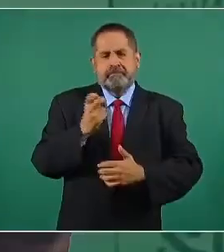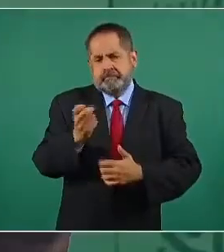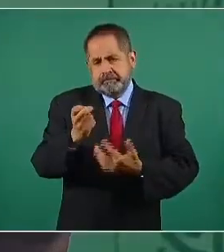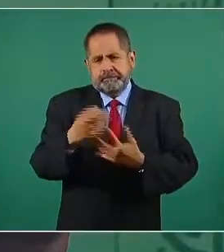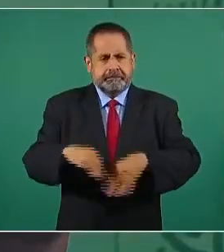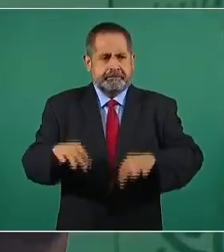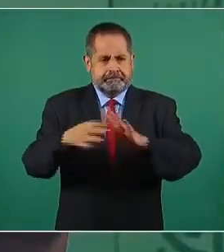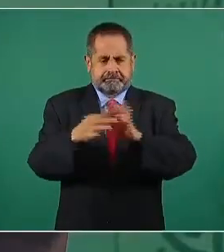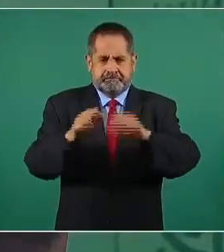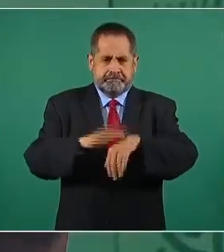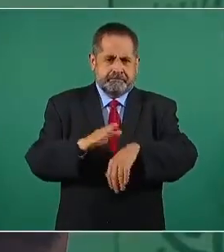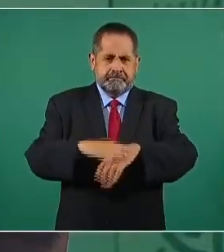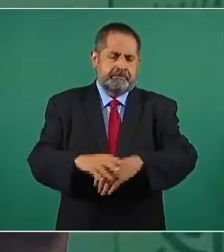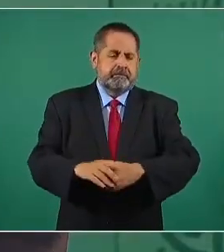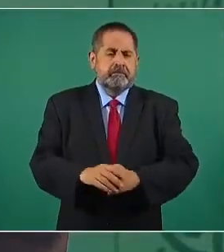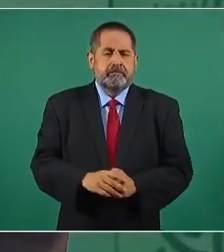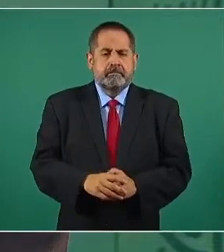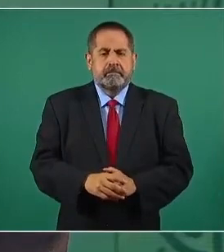importantísimo.